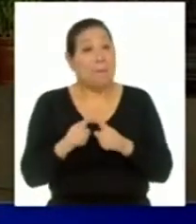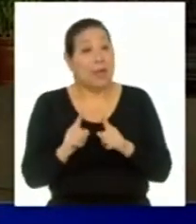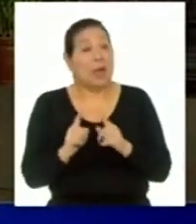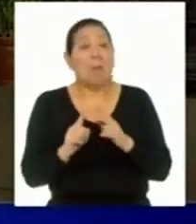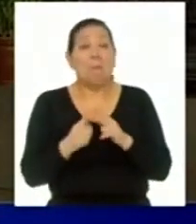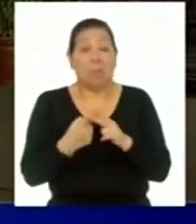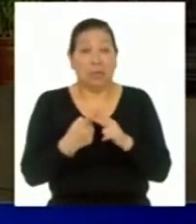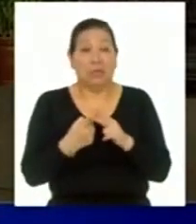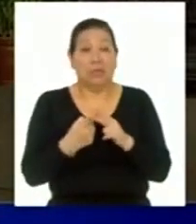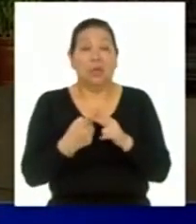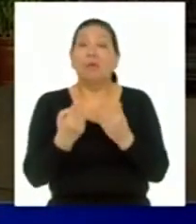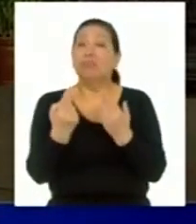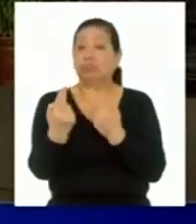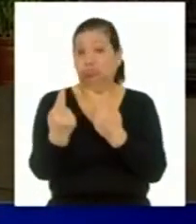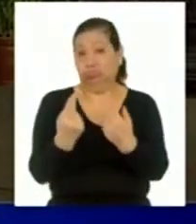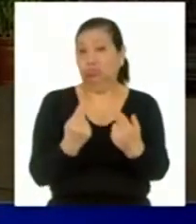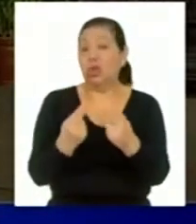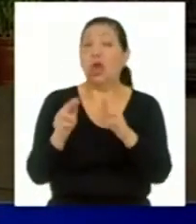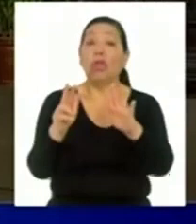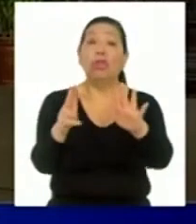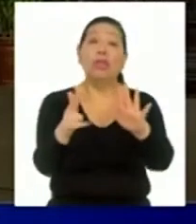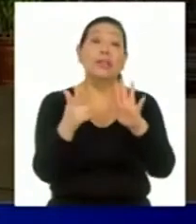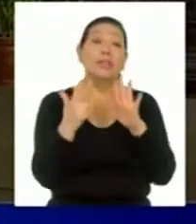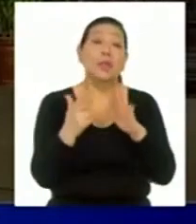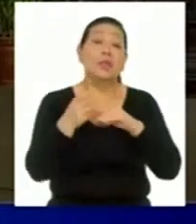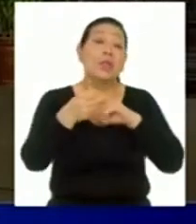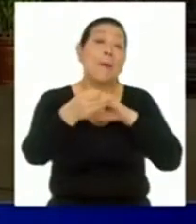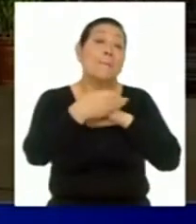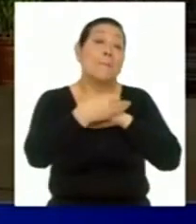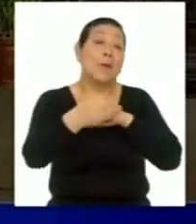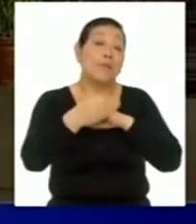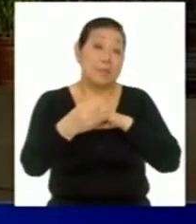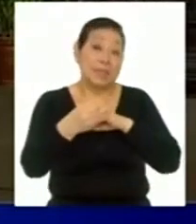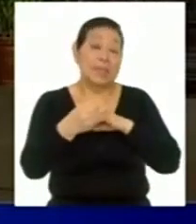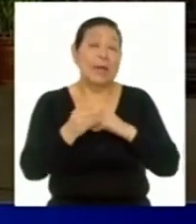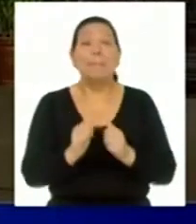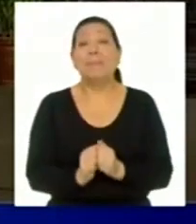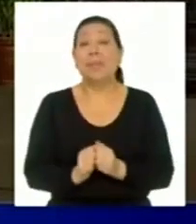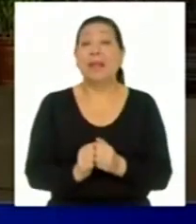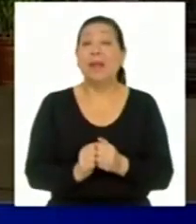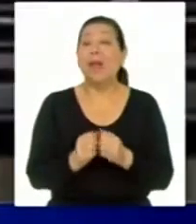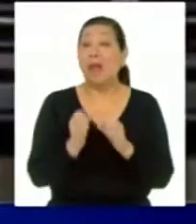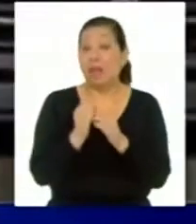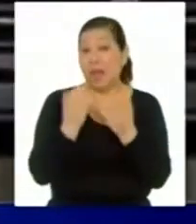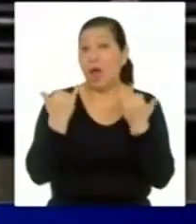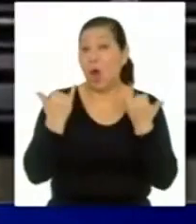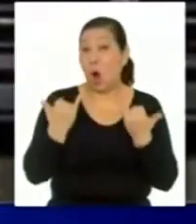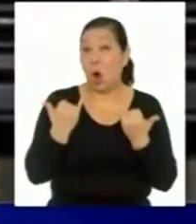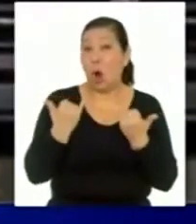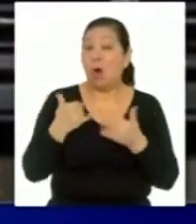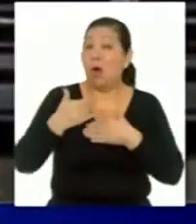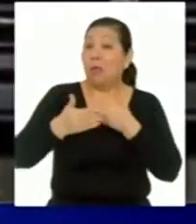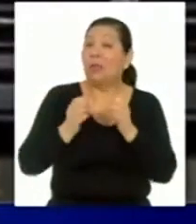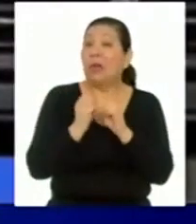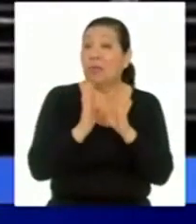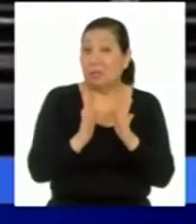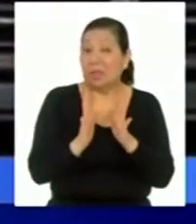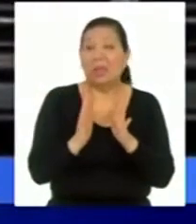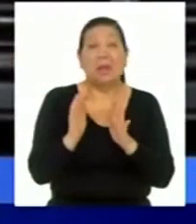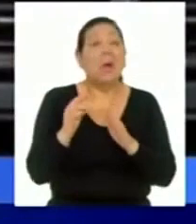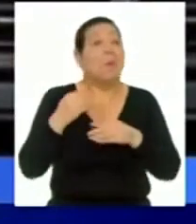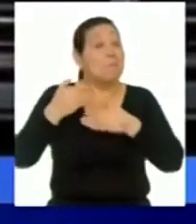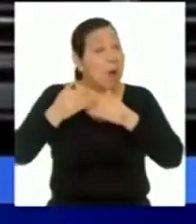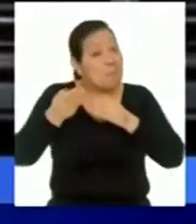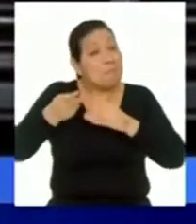Empezaron de forma simultánea 18 regiones en el país. El día de hoy y en los siguientes días hasta el 10